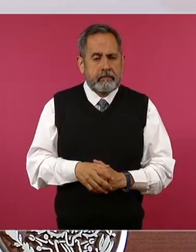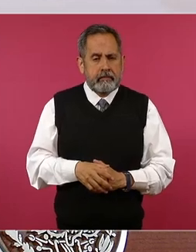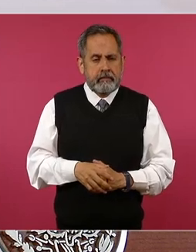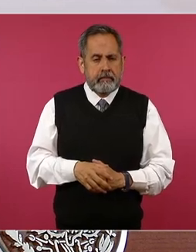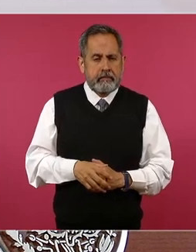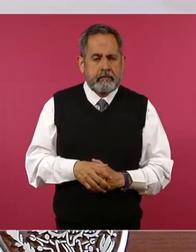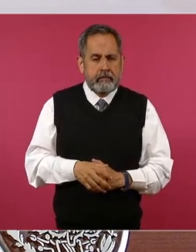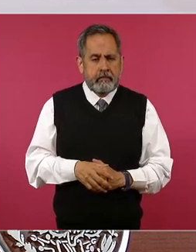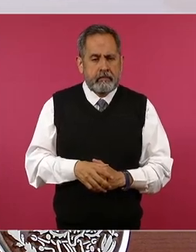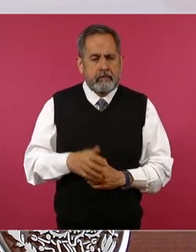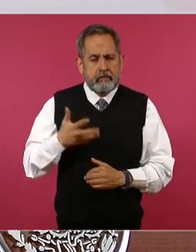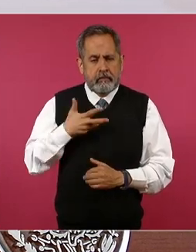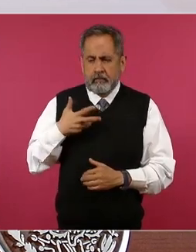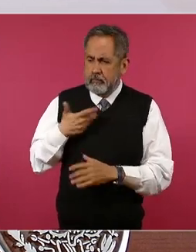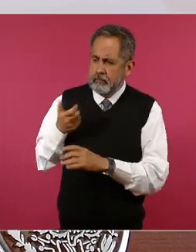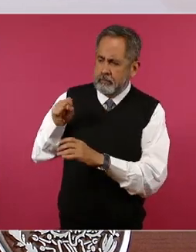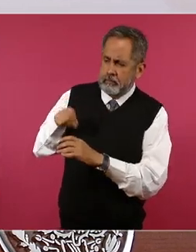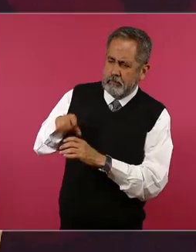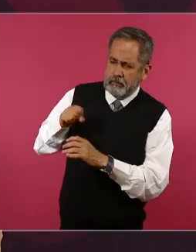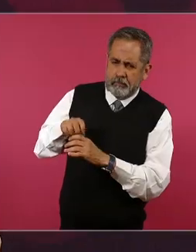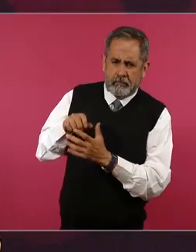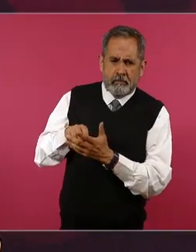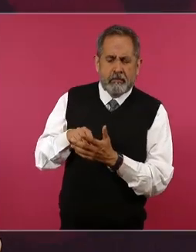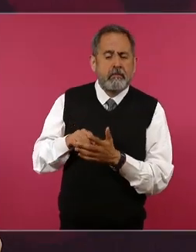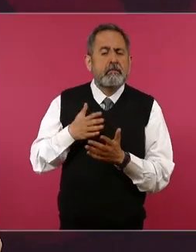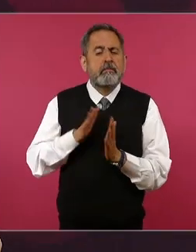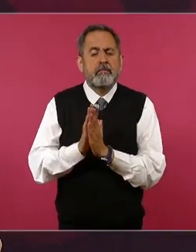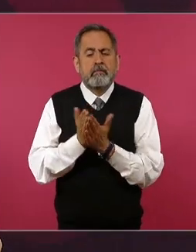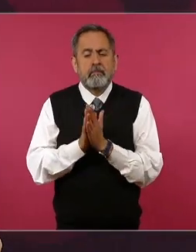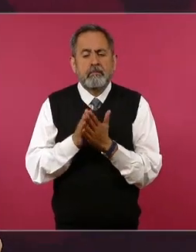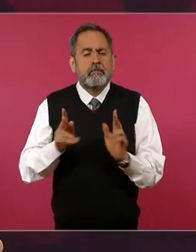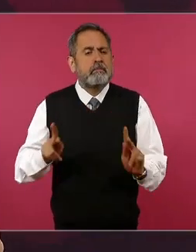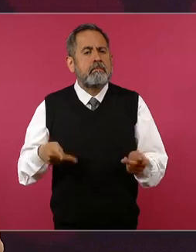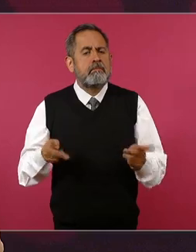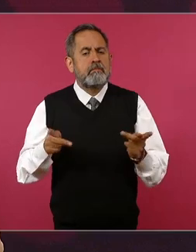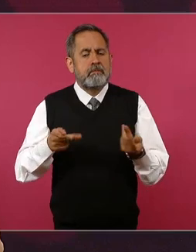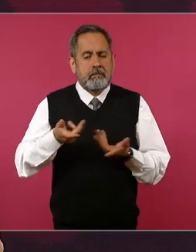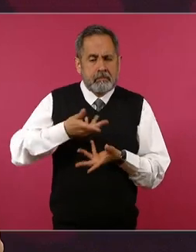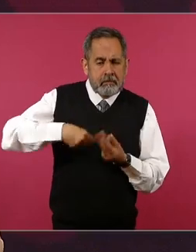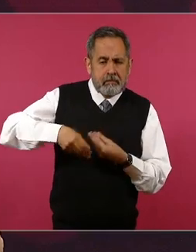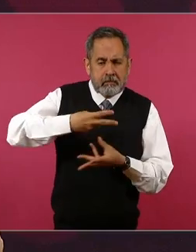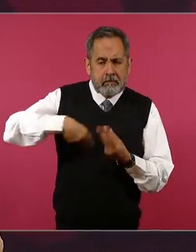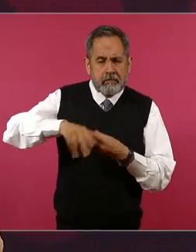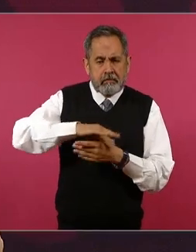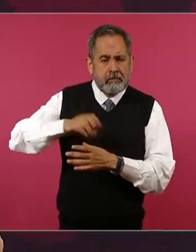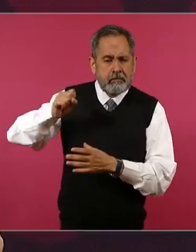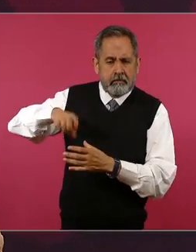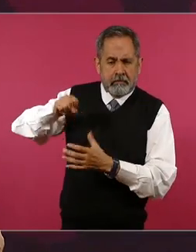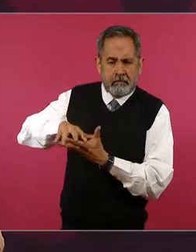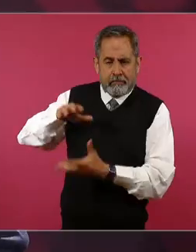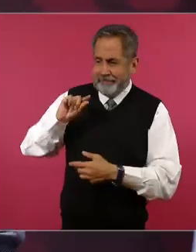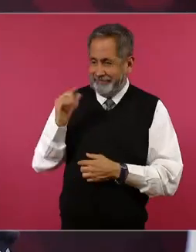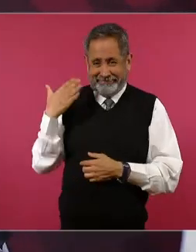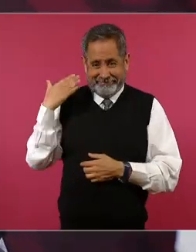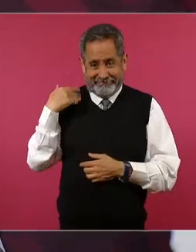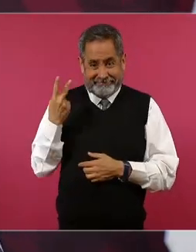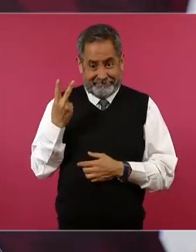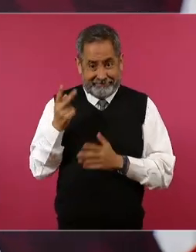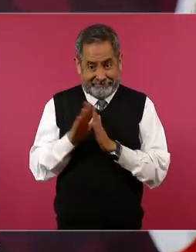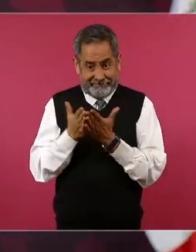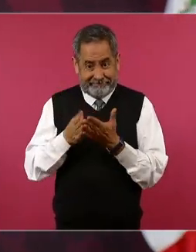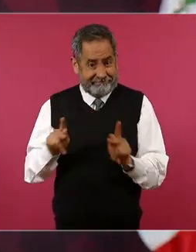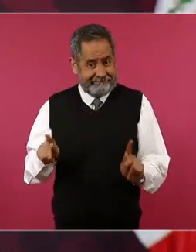un ahorro de las regalías de mis libros sobre todo estos dos últimos